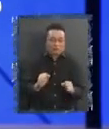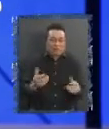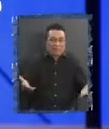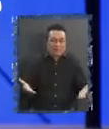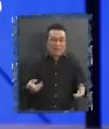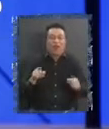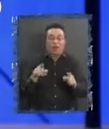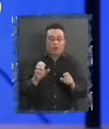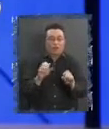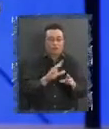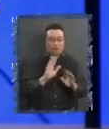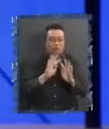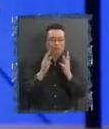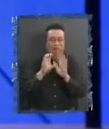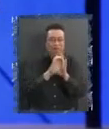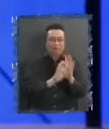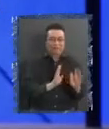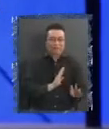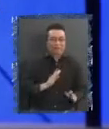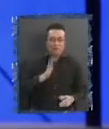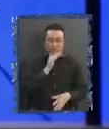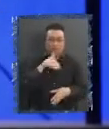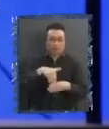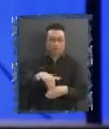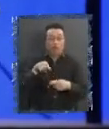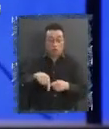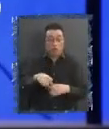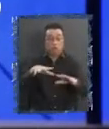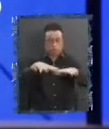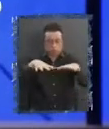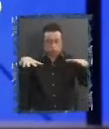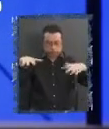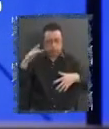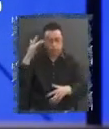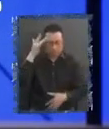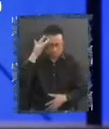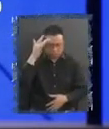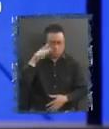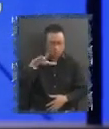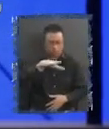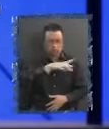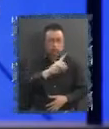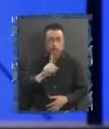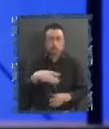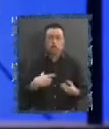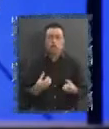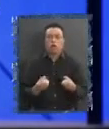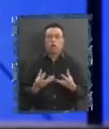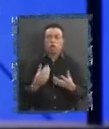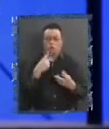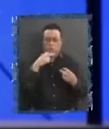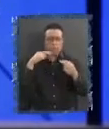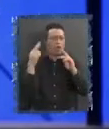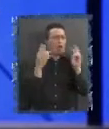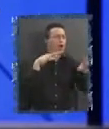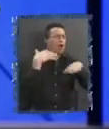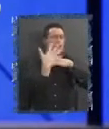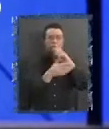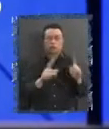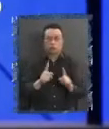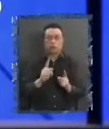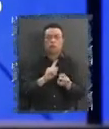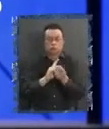decir de que el pleno es sabio y tampoco hemos provocado grandes tempestades al contrario estamos